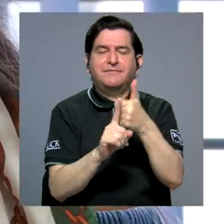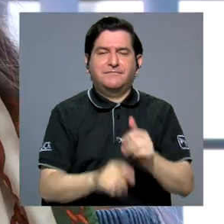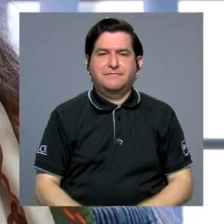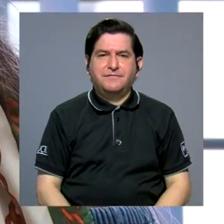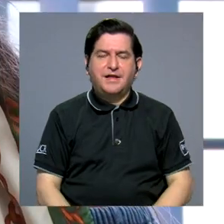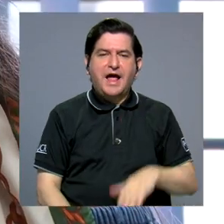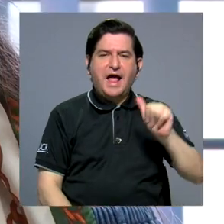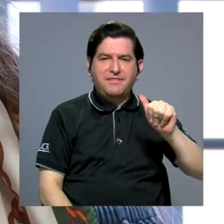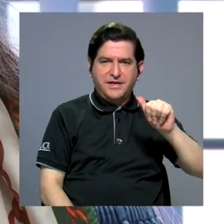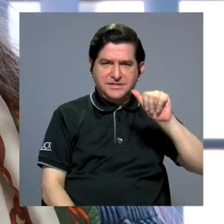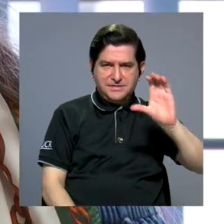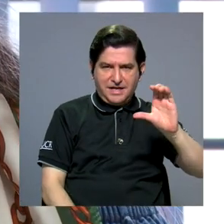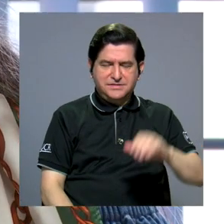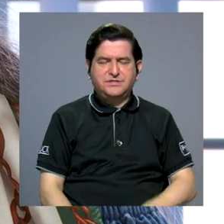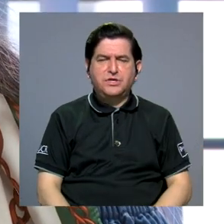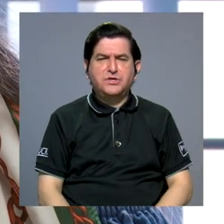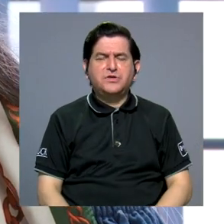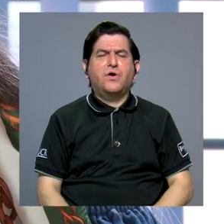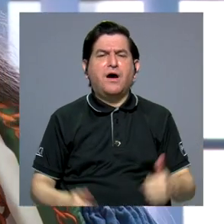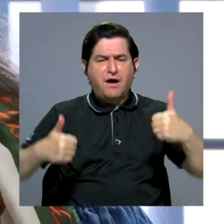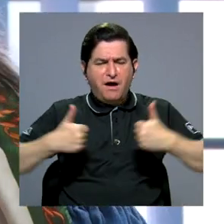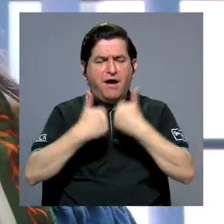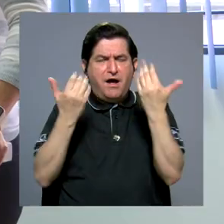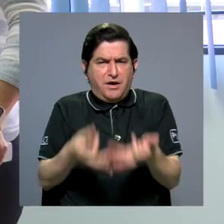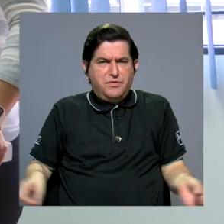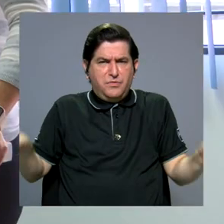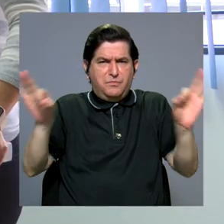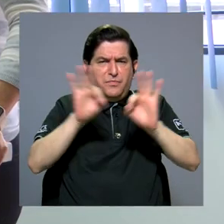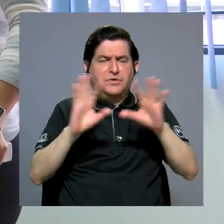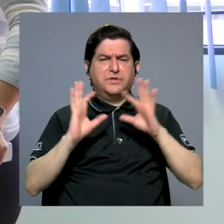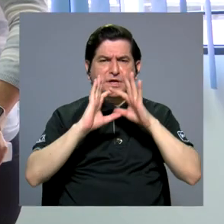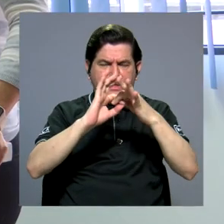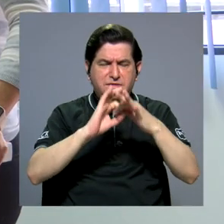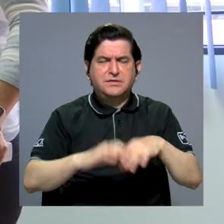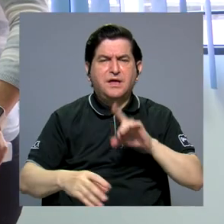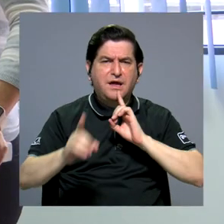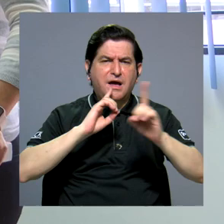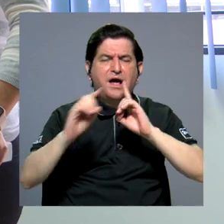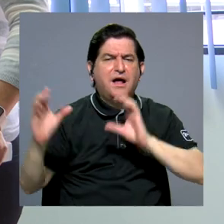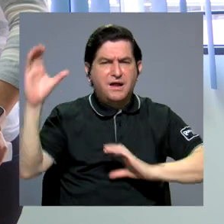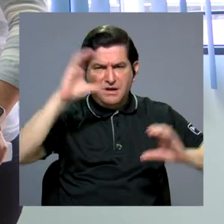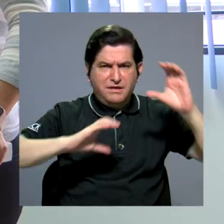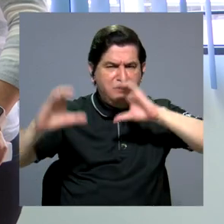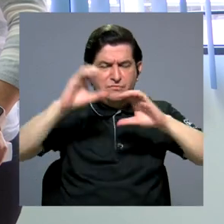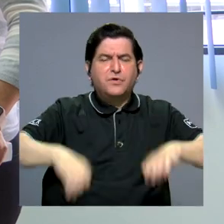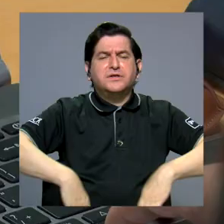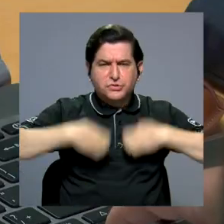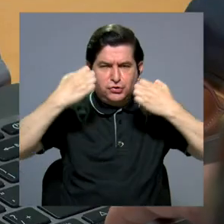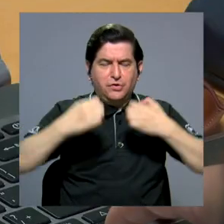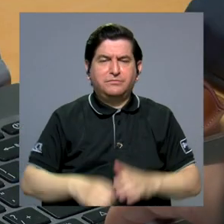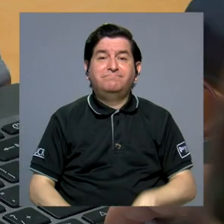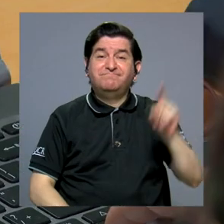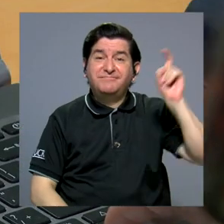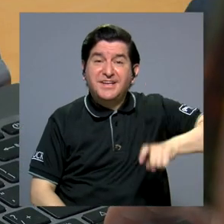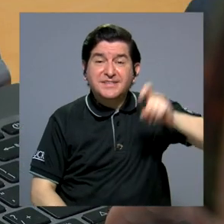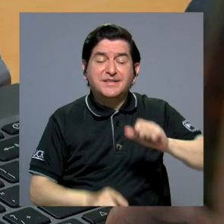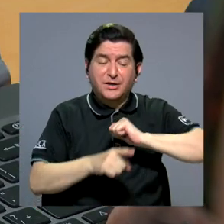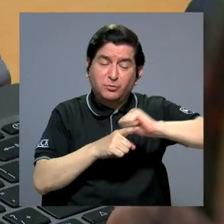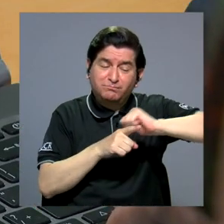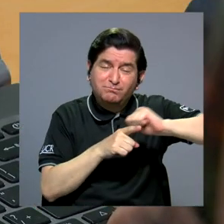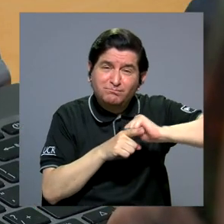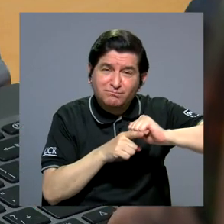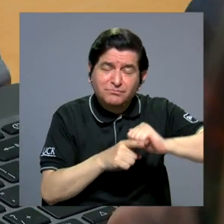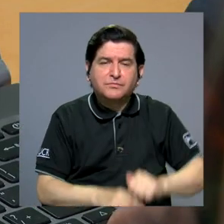ellas. Para Andrés Castillo, existen retos que superar en torno a la divulgación científica. Para él se necesita